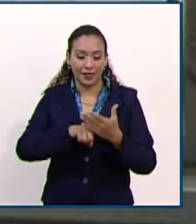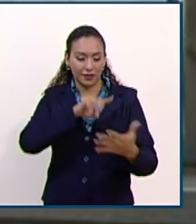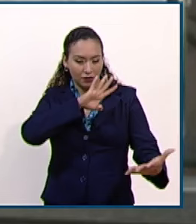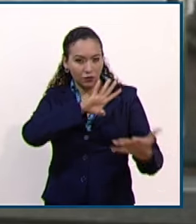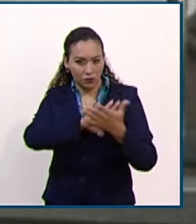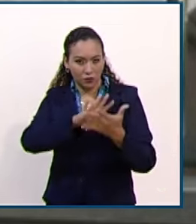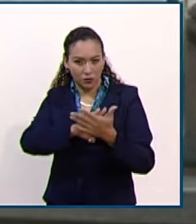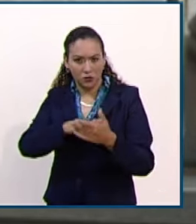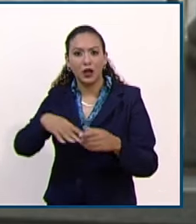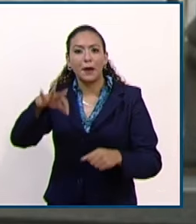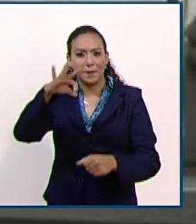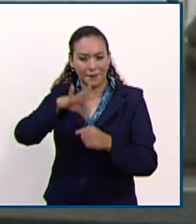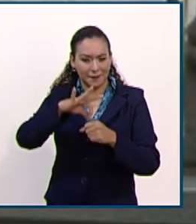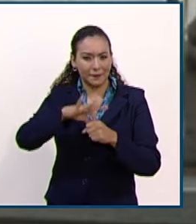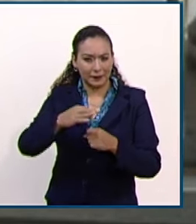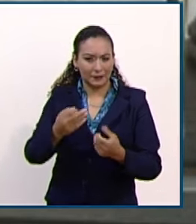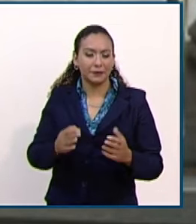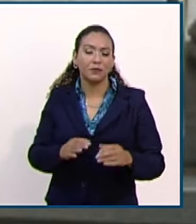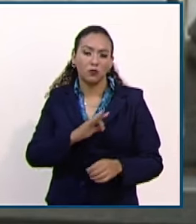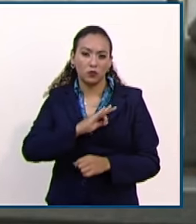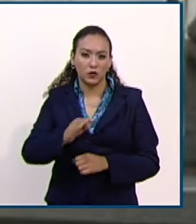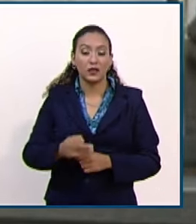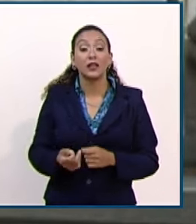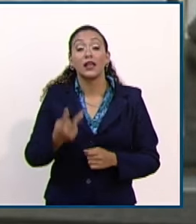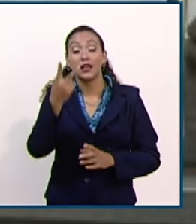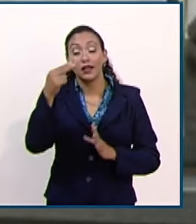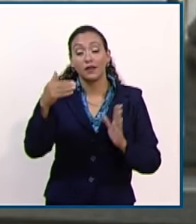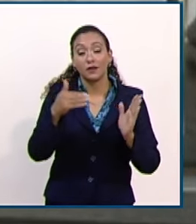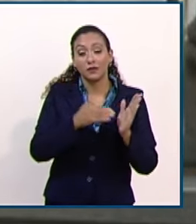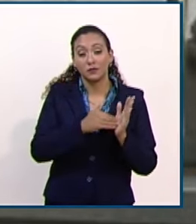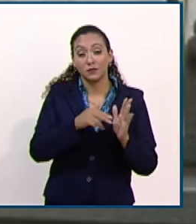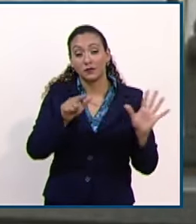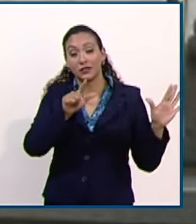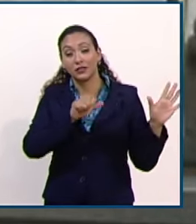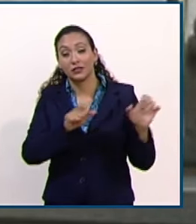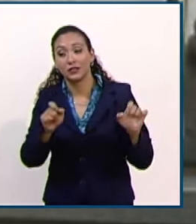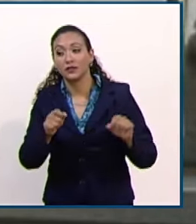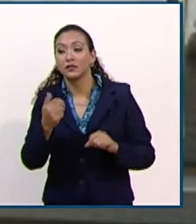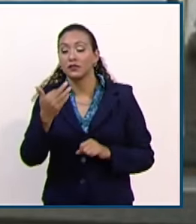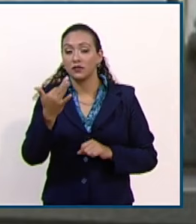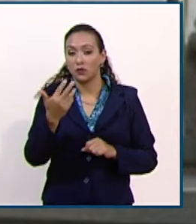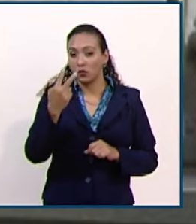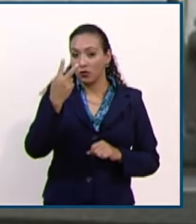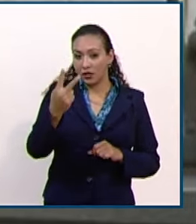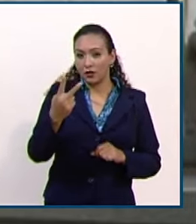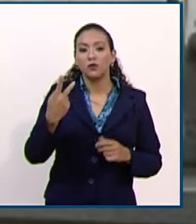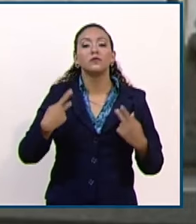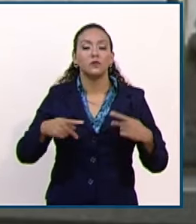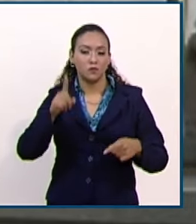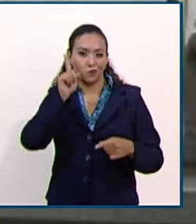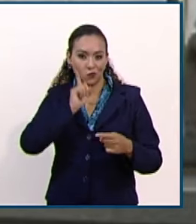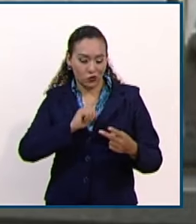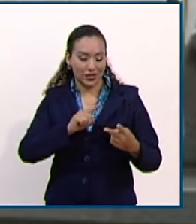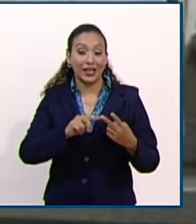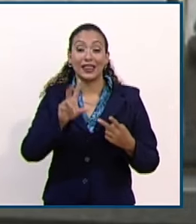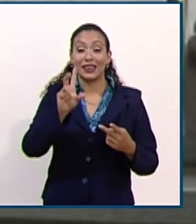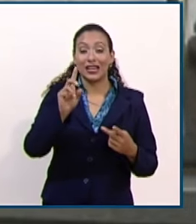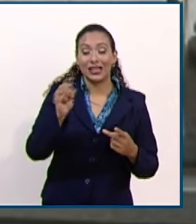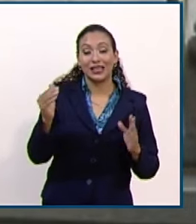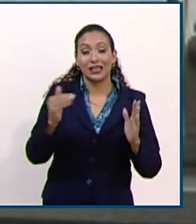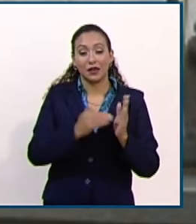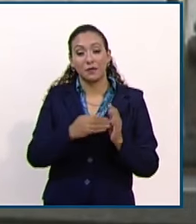participen en la elección, entre las cuales 2.752 son mujeres y 30